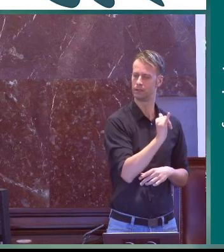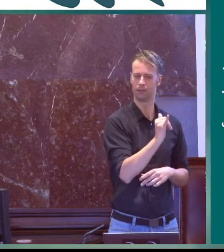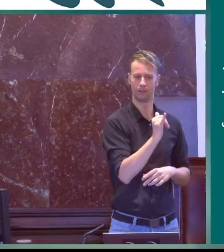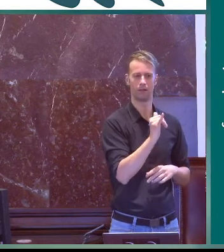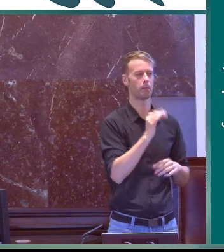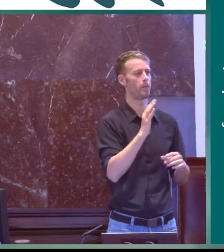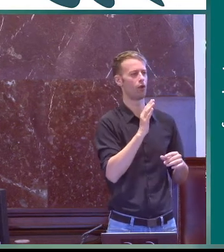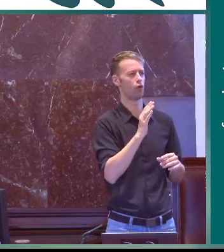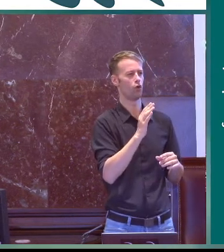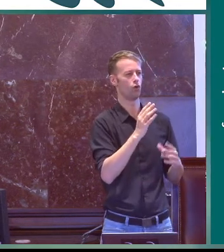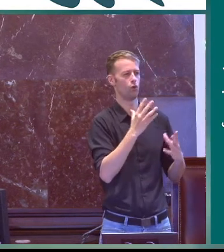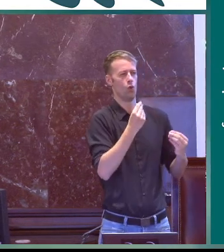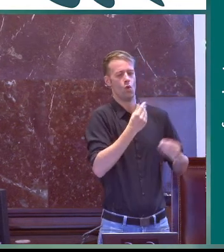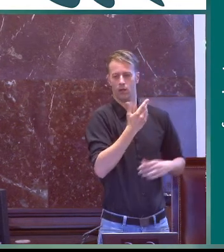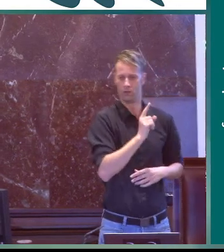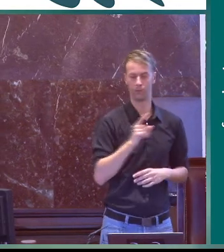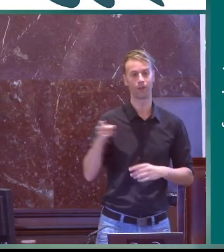es importante también